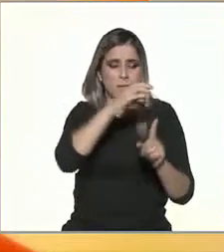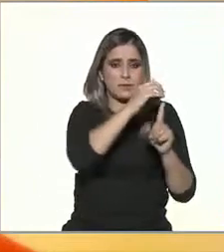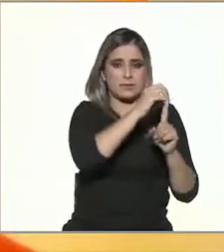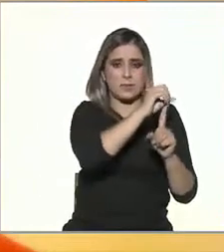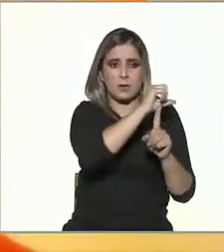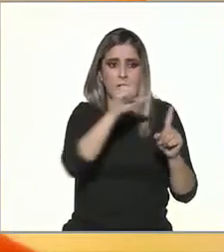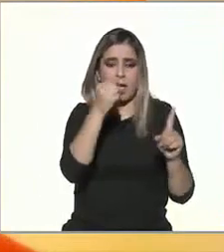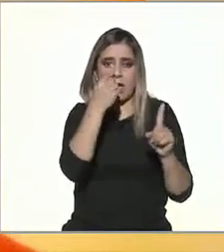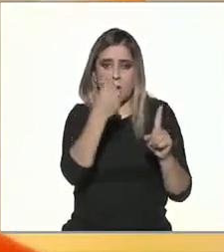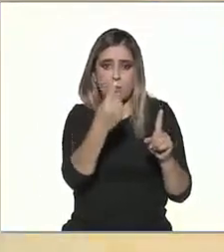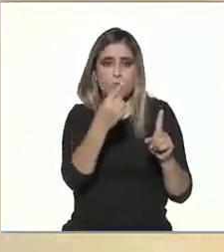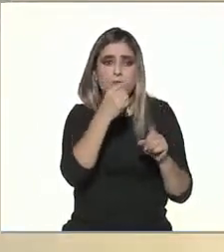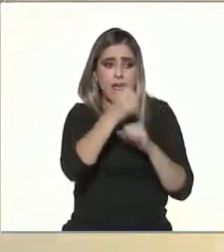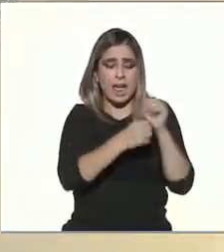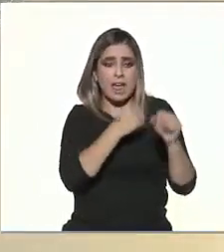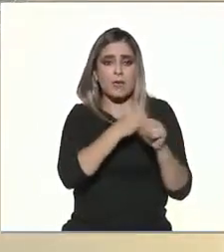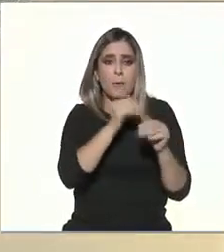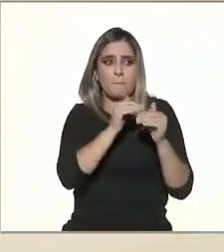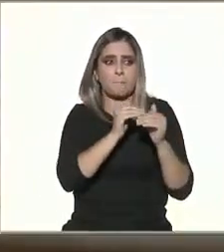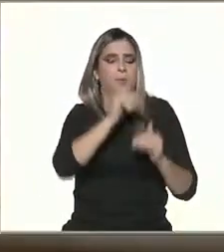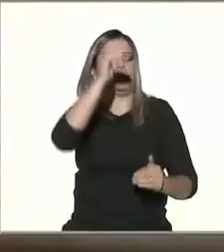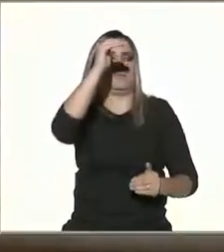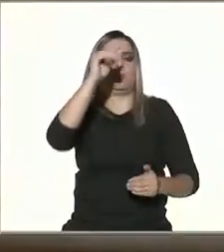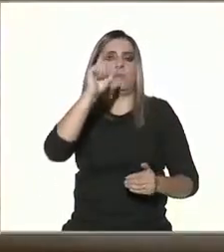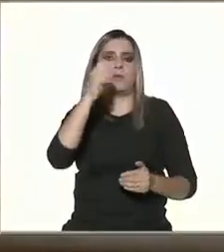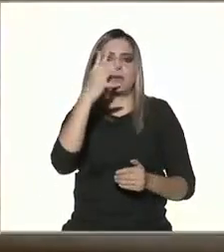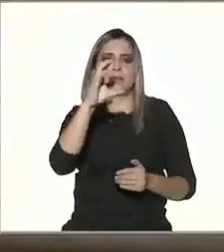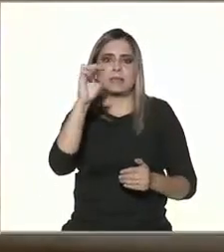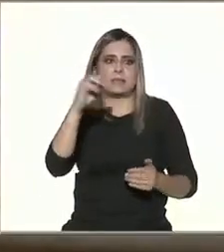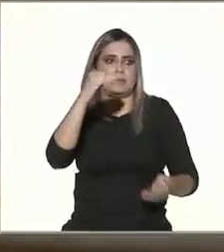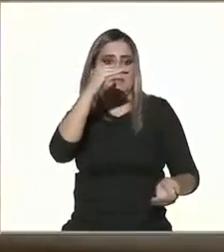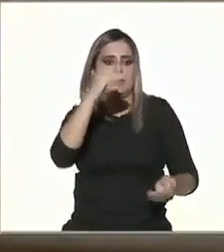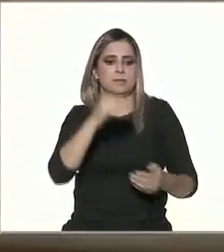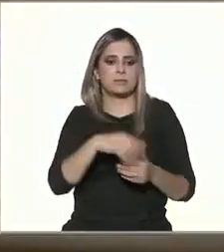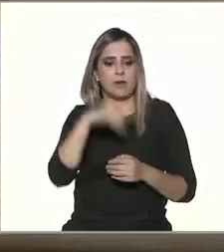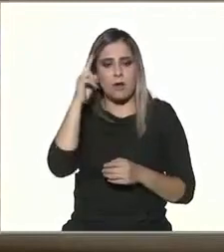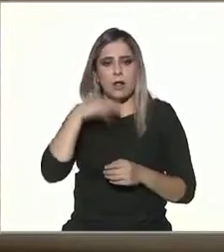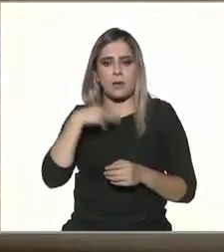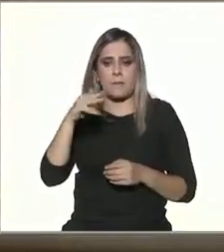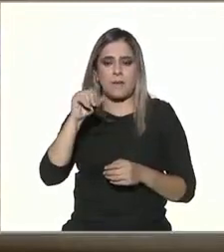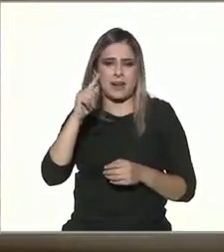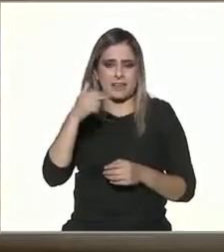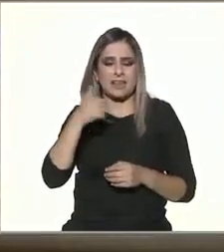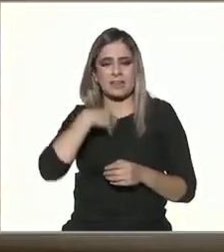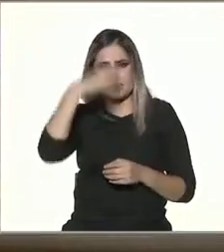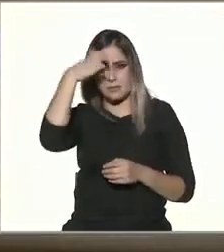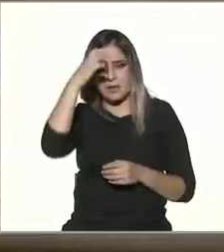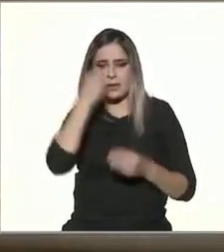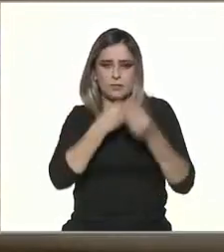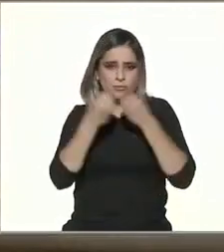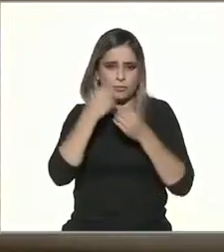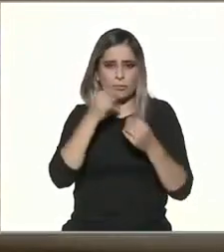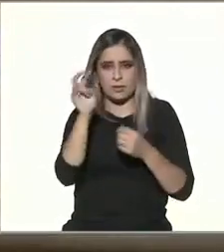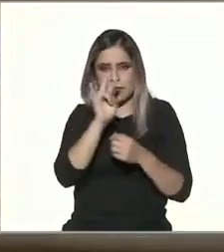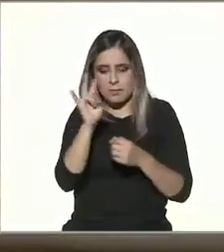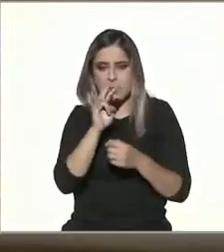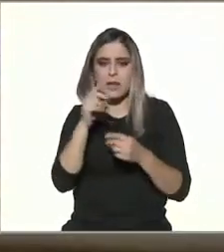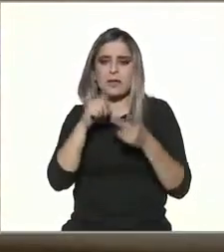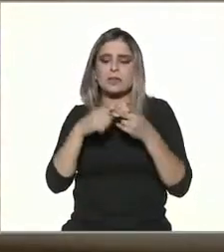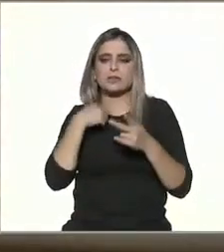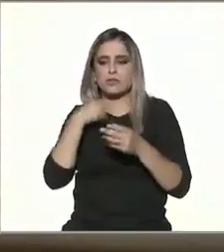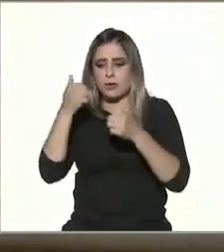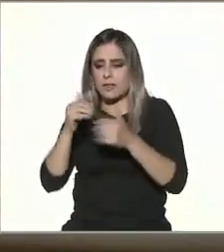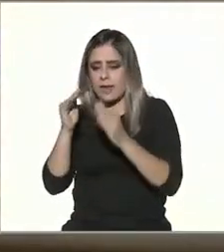24 centímetros. Hola, mi nombre es Marta Neves, soy nutricionista, soy mamá y ama de casa a tiempo completo